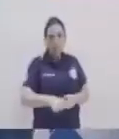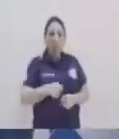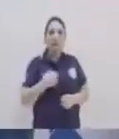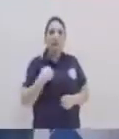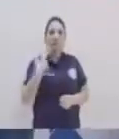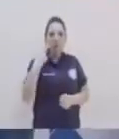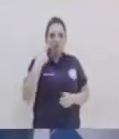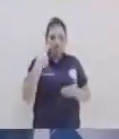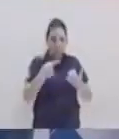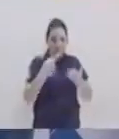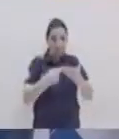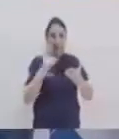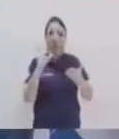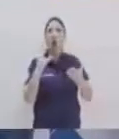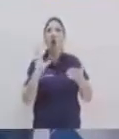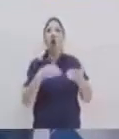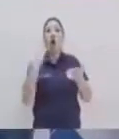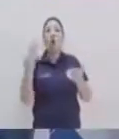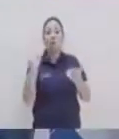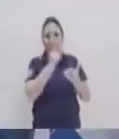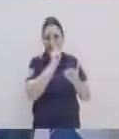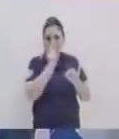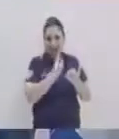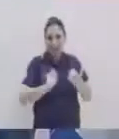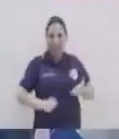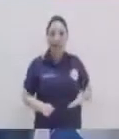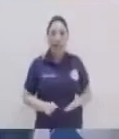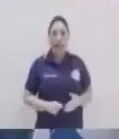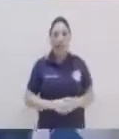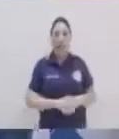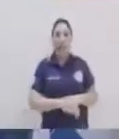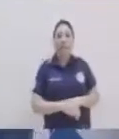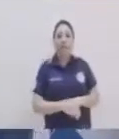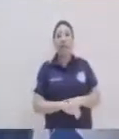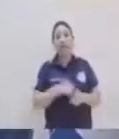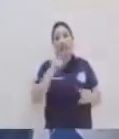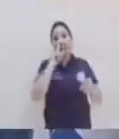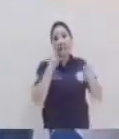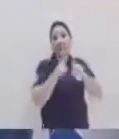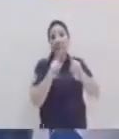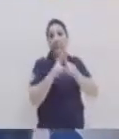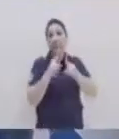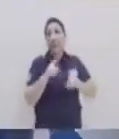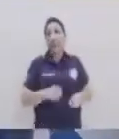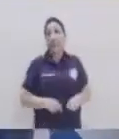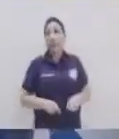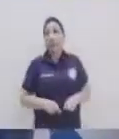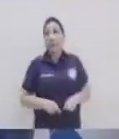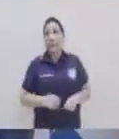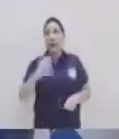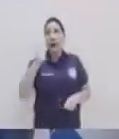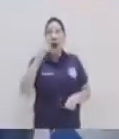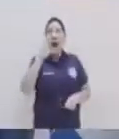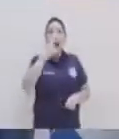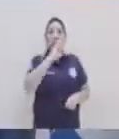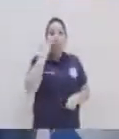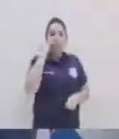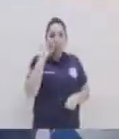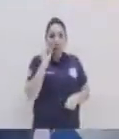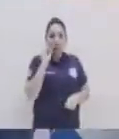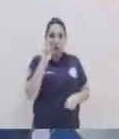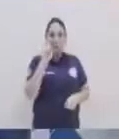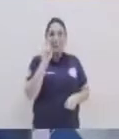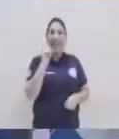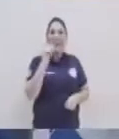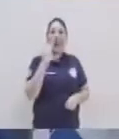lo que se está trabajando. Entonces, para que podamos tener en cuenta esto. Y es entonces por eso se dice acción-reacción